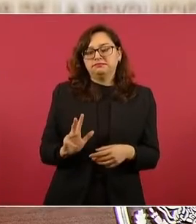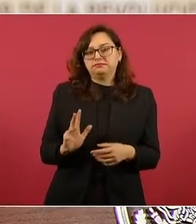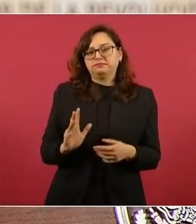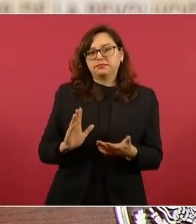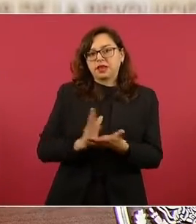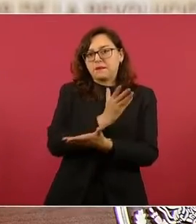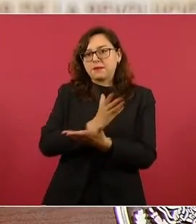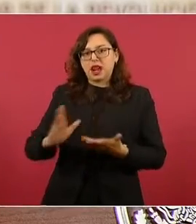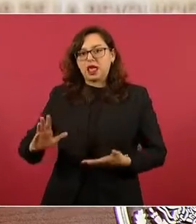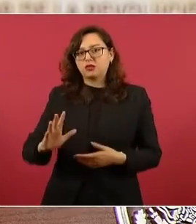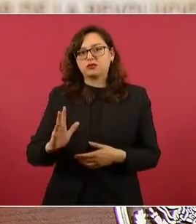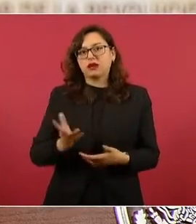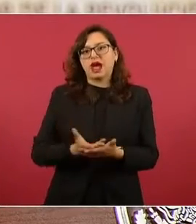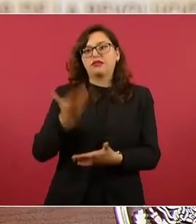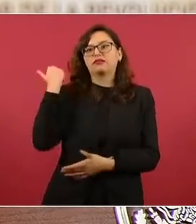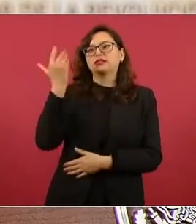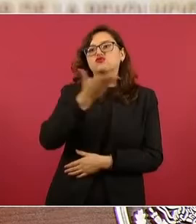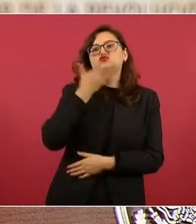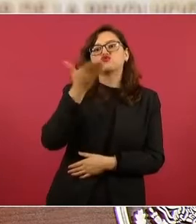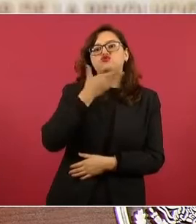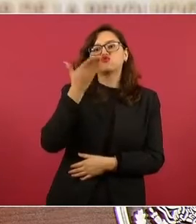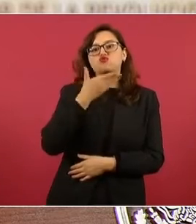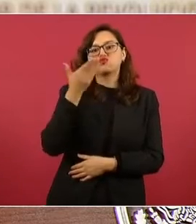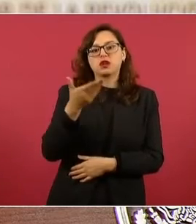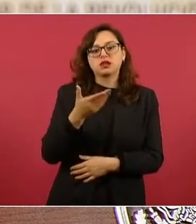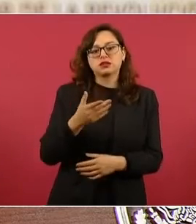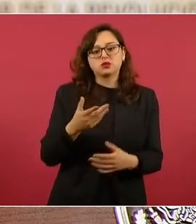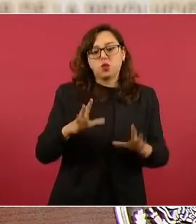los seis grados.